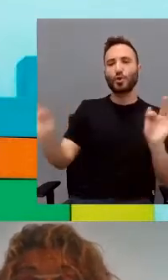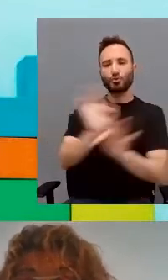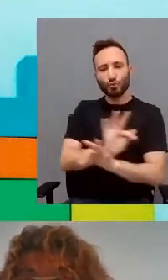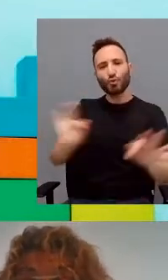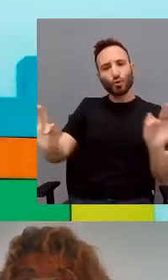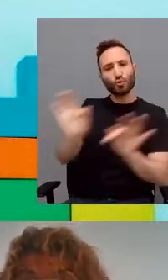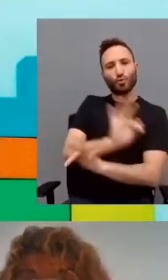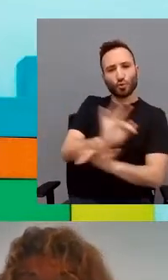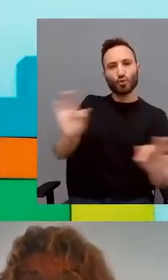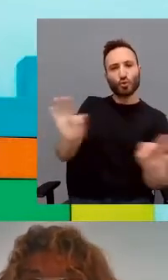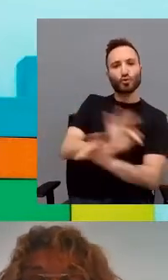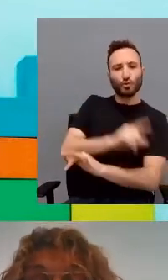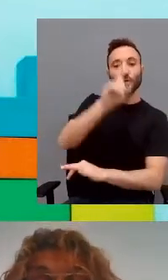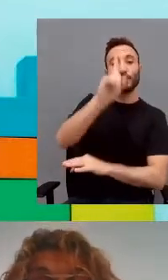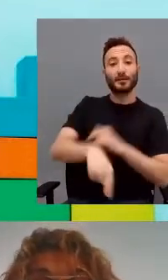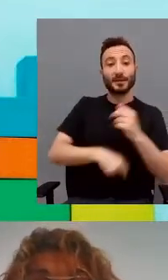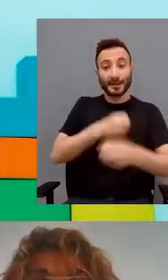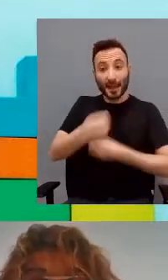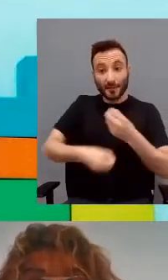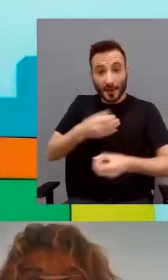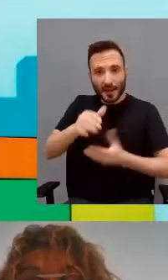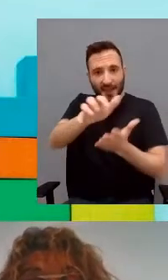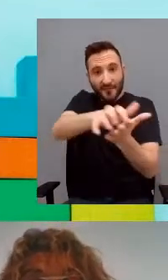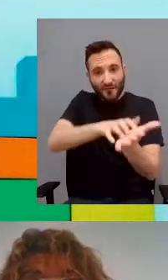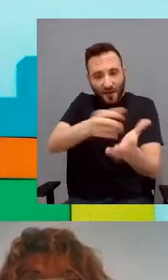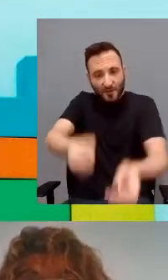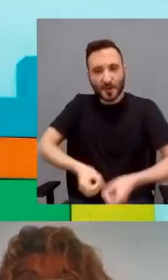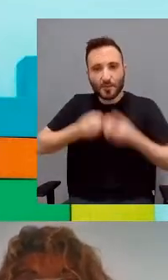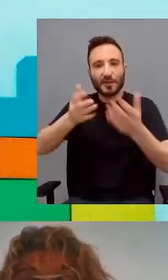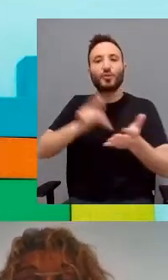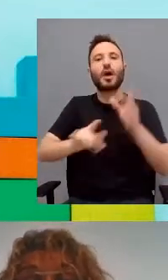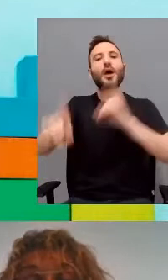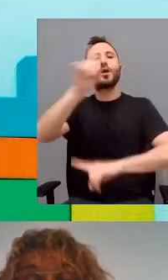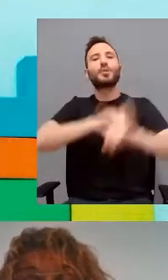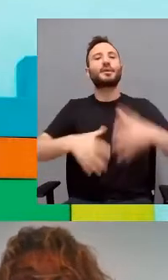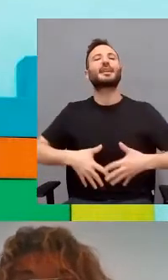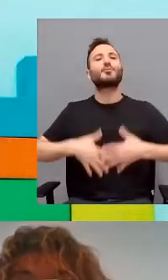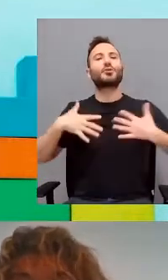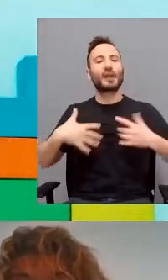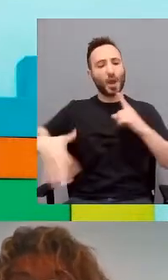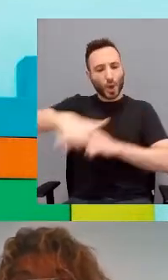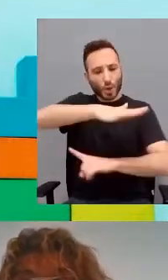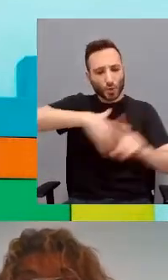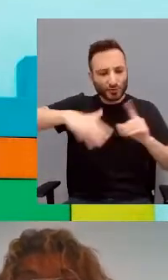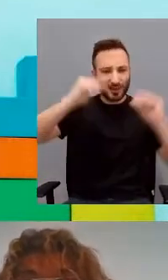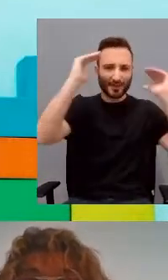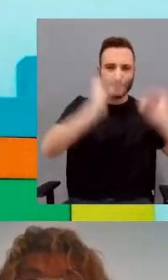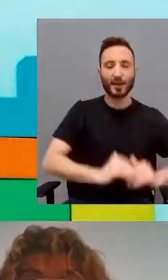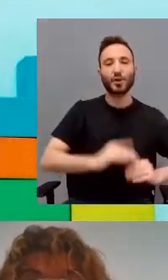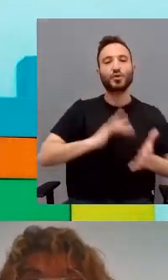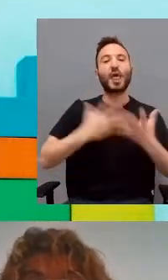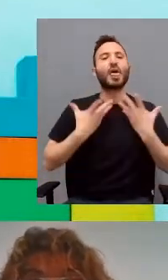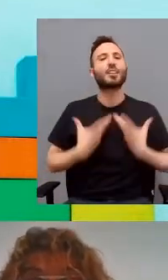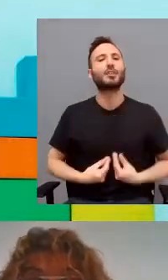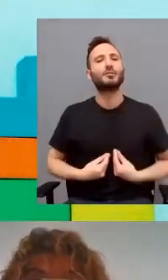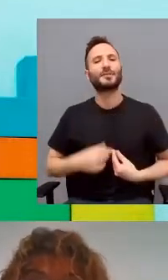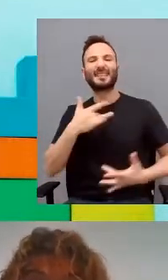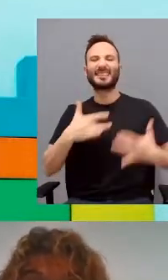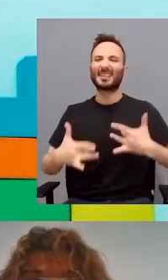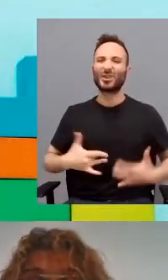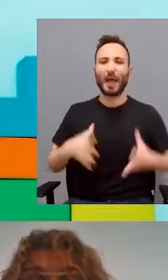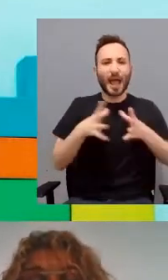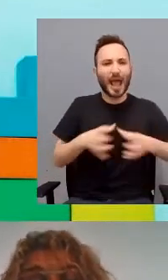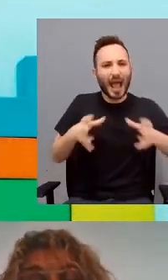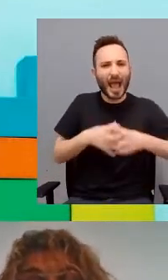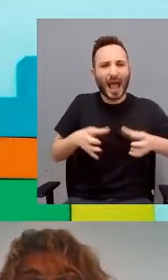turno con los que manifestaron según autoinforme menos problemas emocionales y contextuales, menos rasgos depresivos y sintomatología